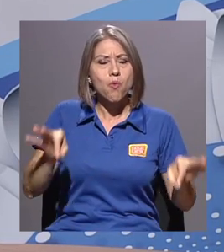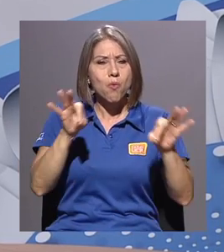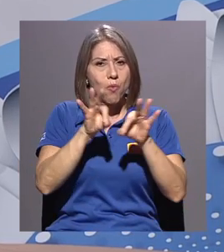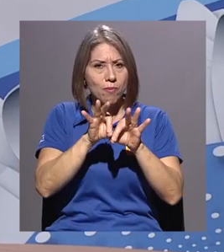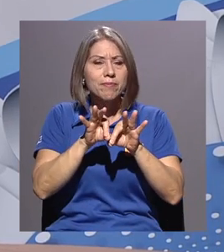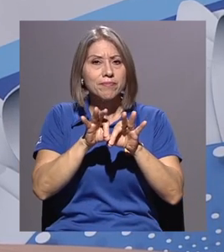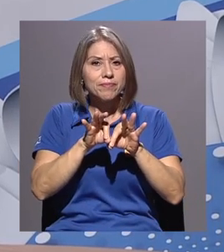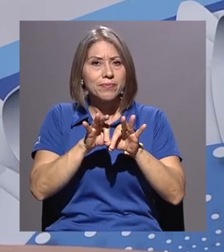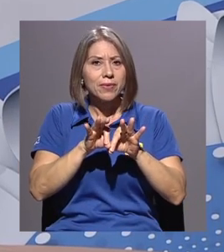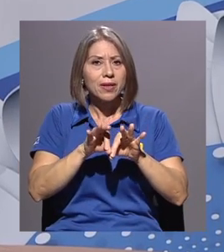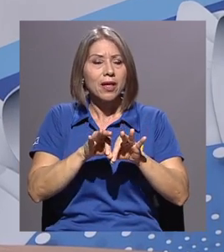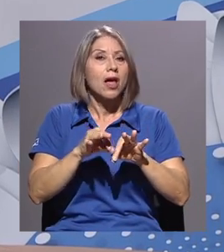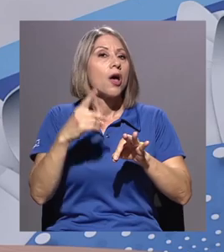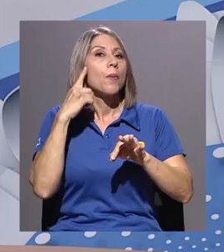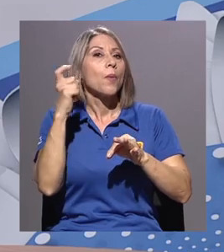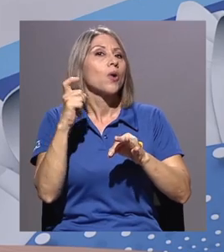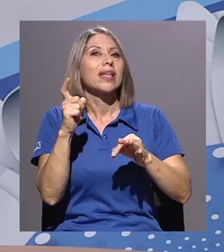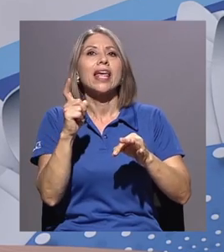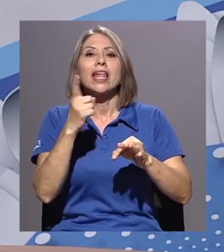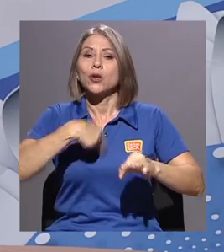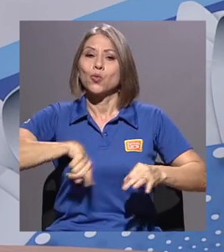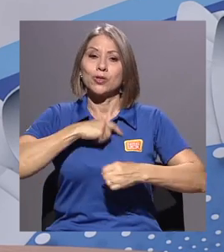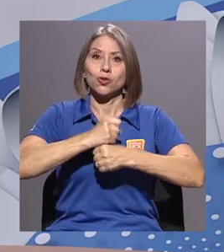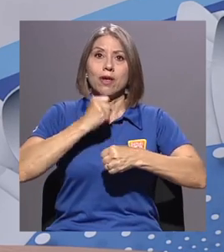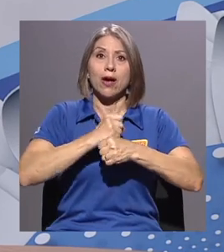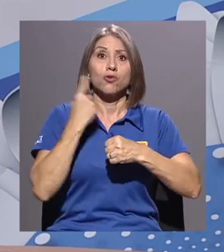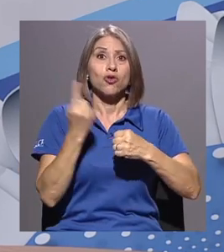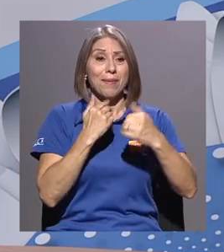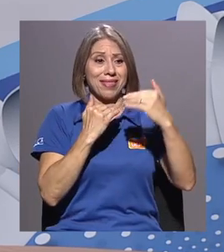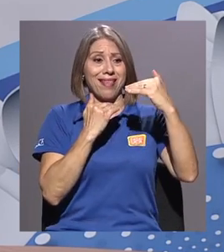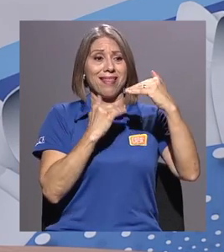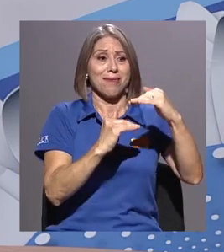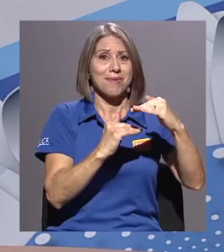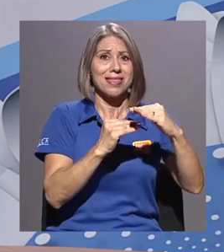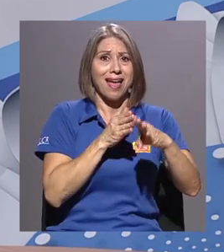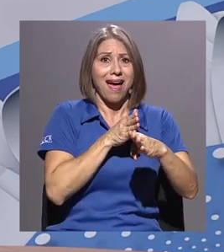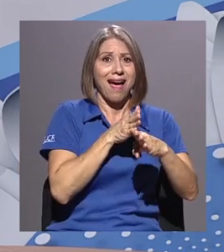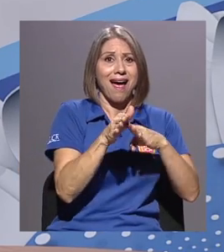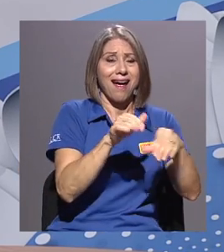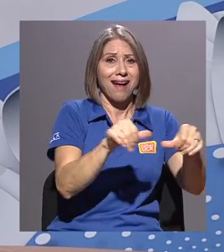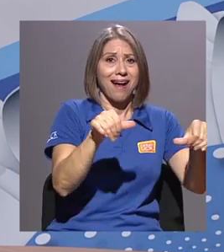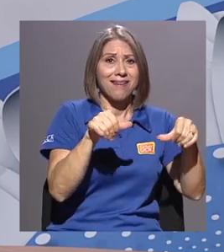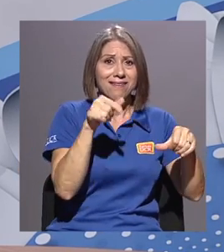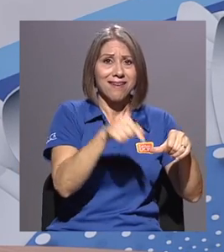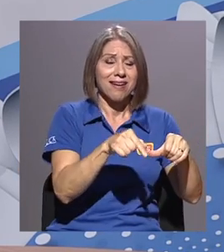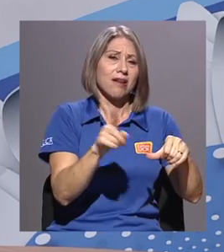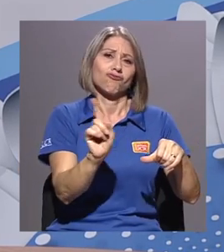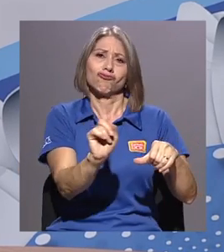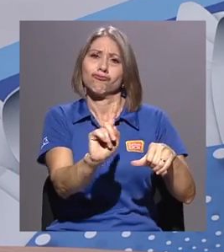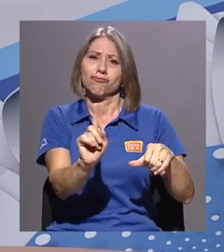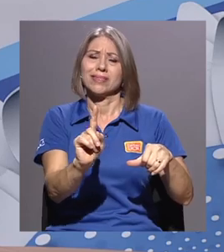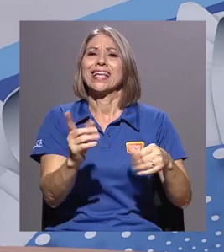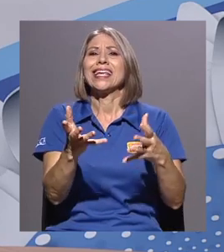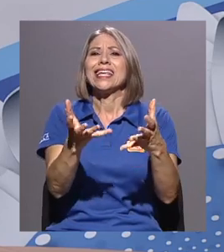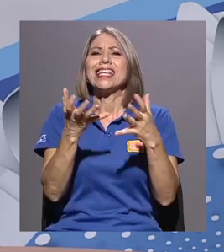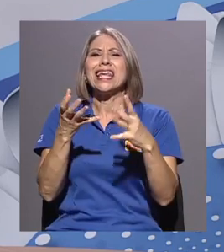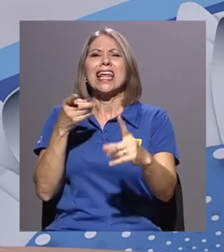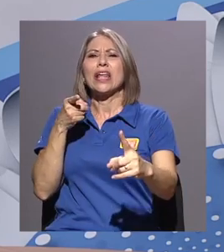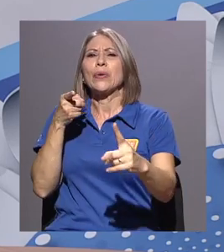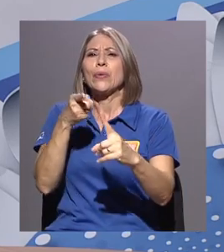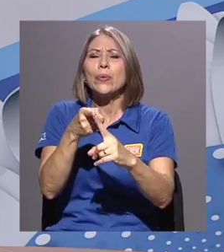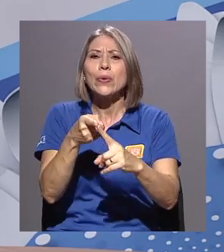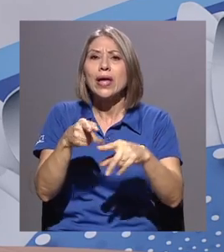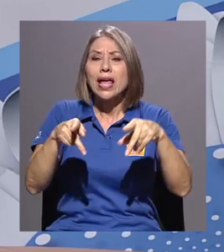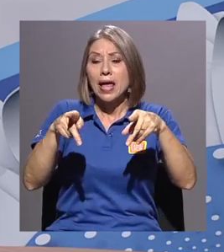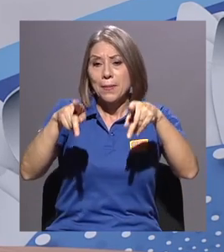no limita al quehacer nuestro, a la parte disciplinar que antes lo mencioné muy rápidamente. Busca el desarrollo de un